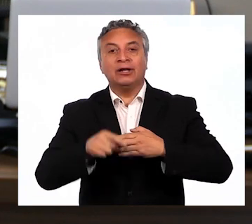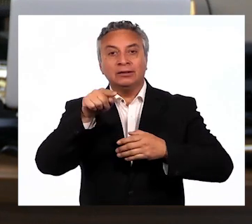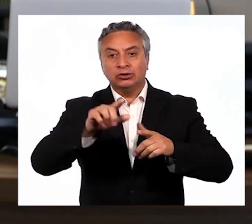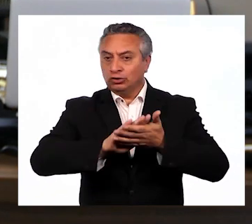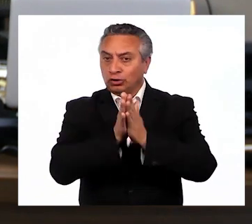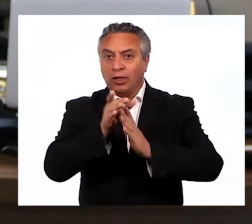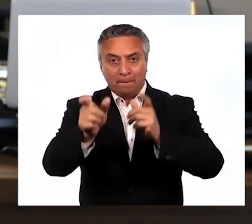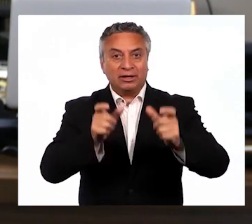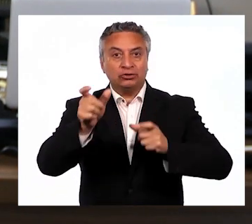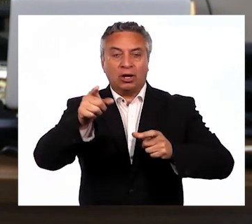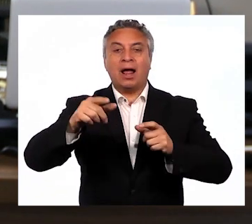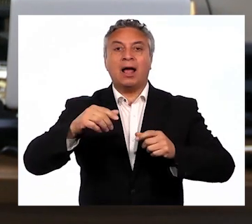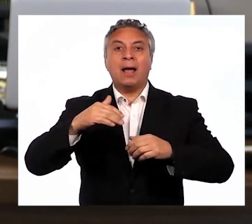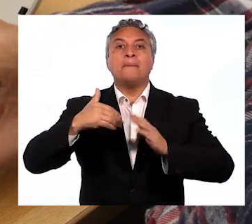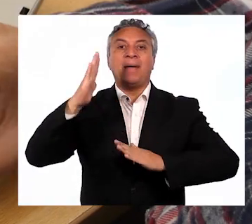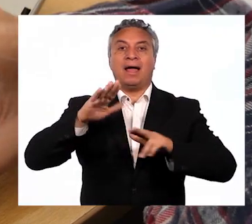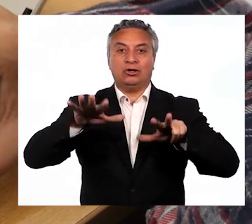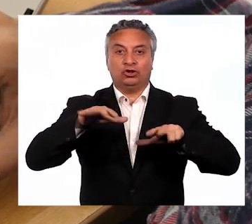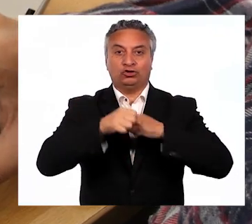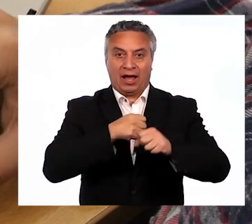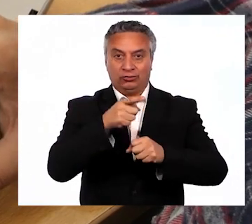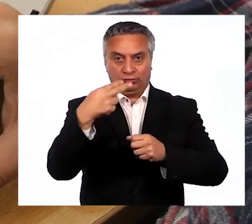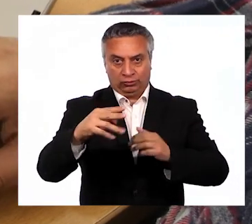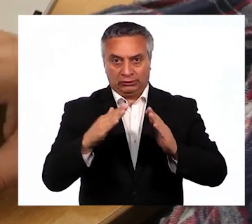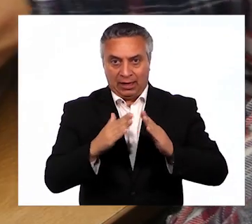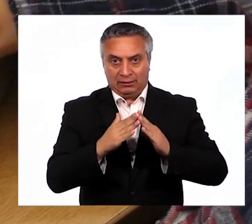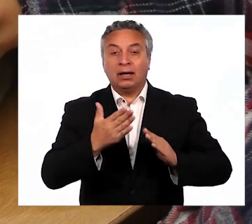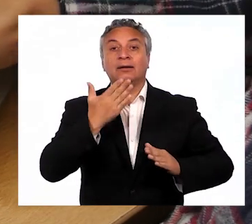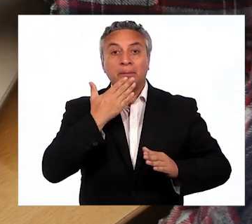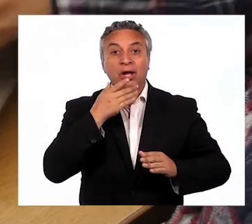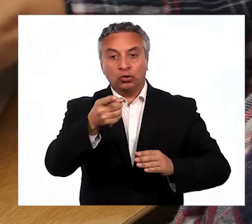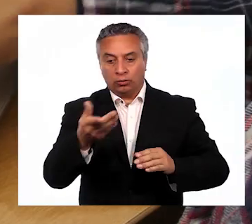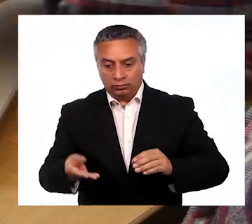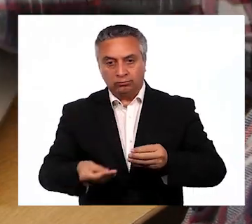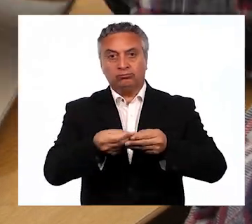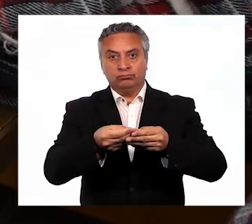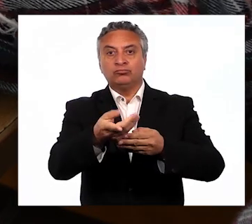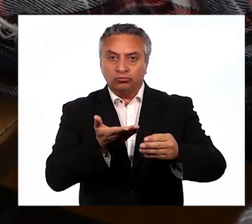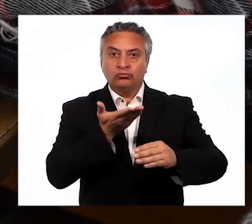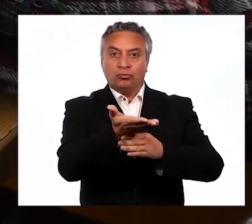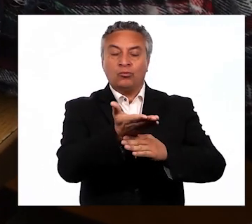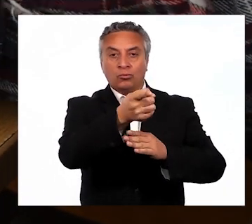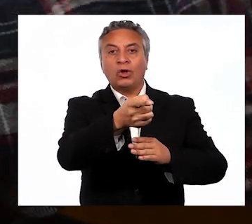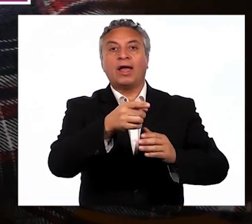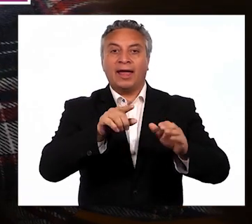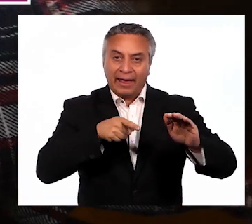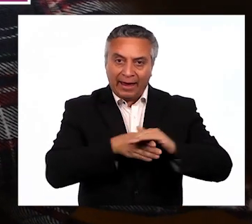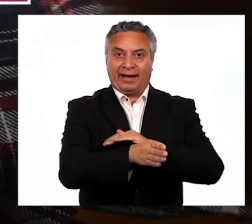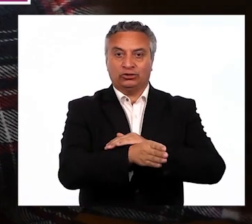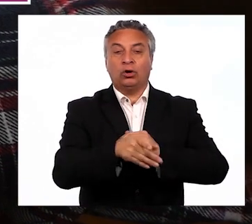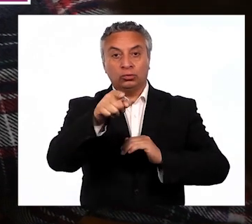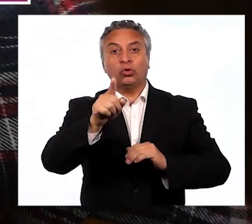los integrantes mayores de edad de tu hogar. También deberás subir tu solicitud de ingreso o una declaración jurada